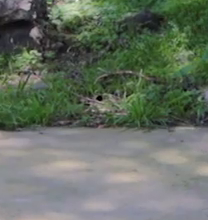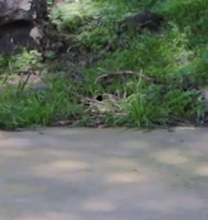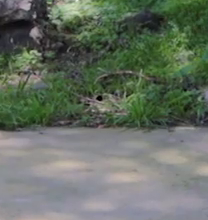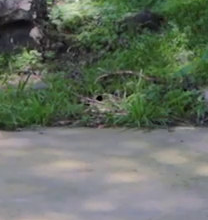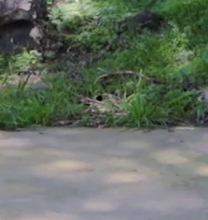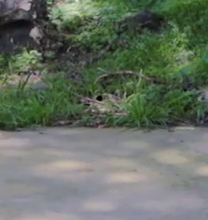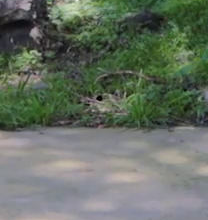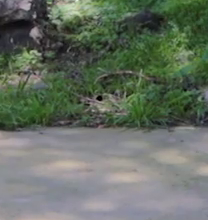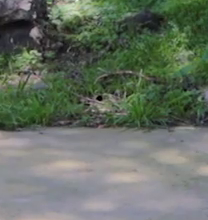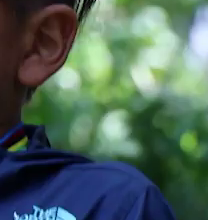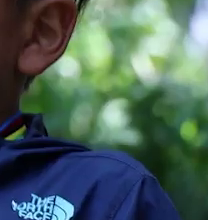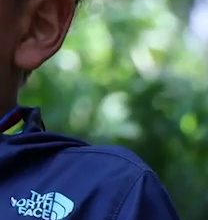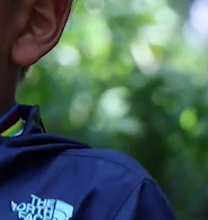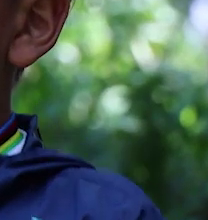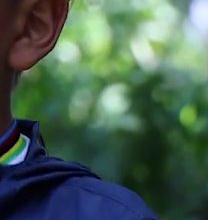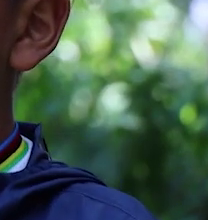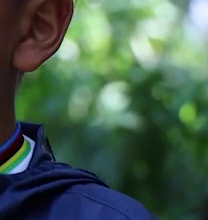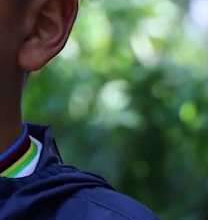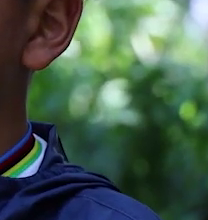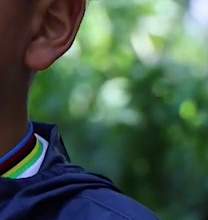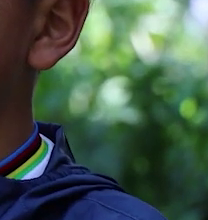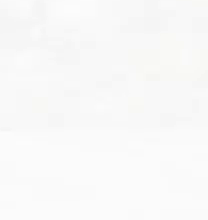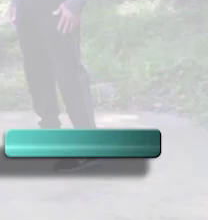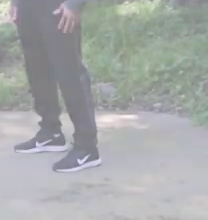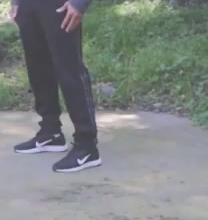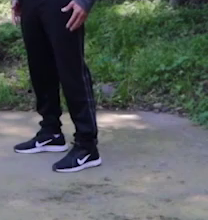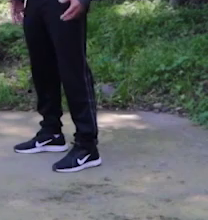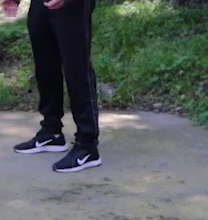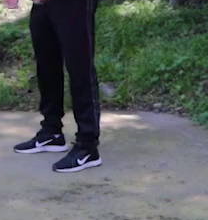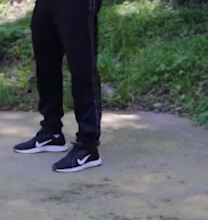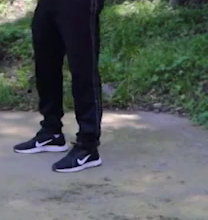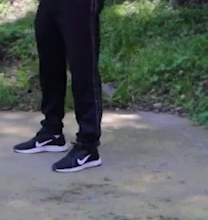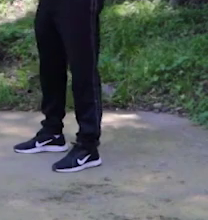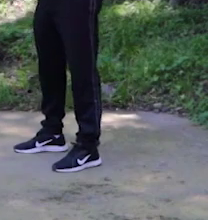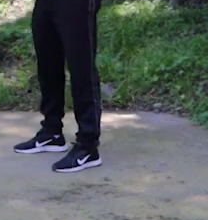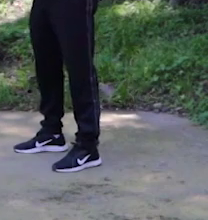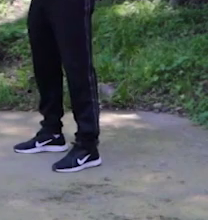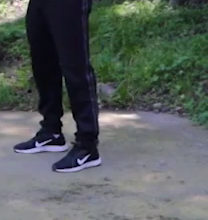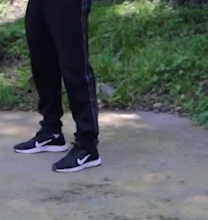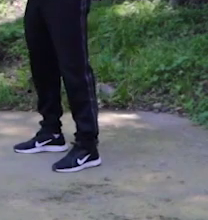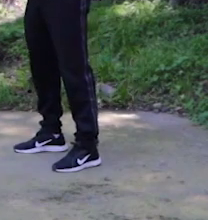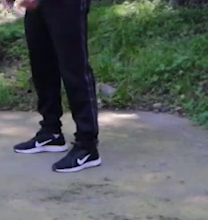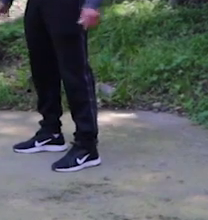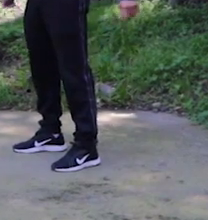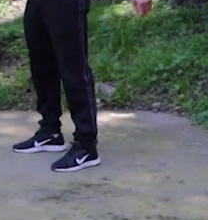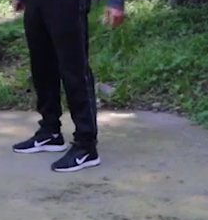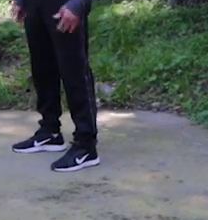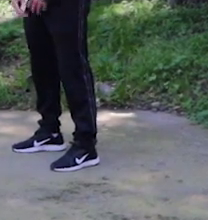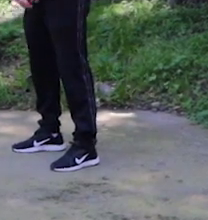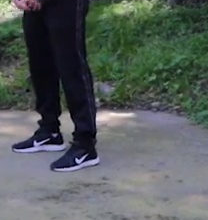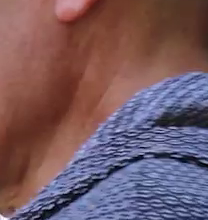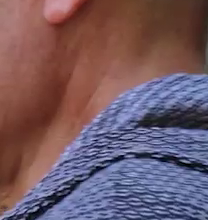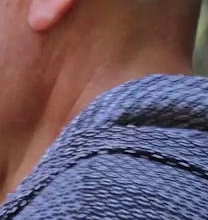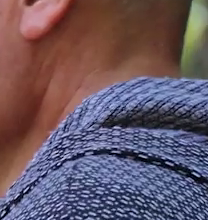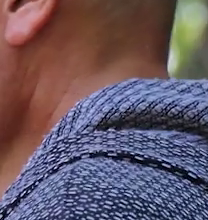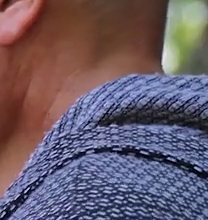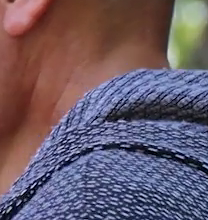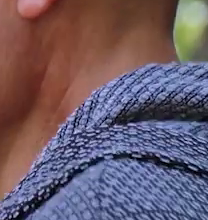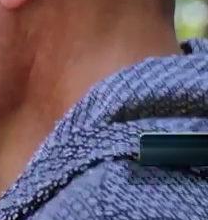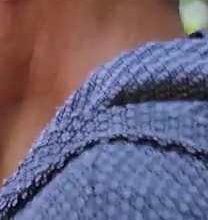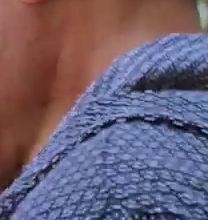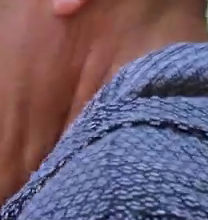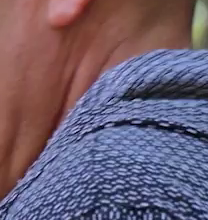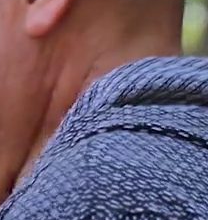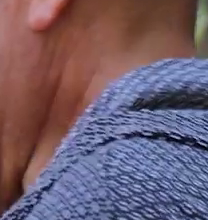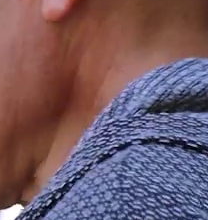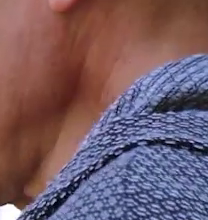Respiramos. Respiramos. Ahora en esta ocasión vamos a trabajar un poco de hombros. que vamos a